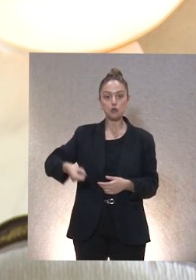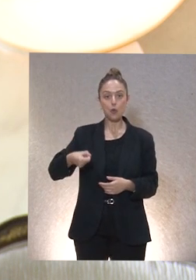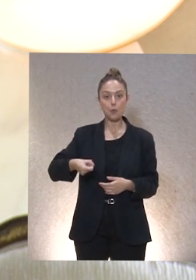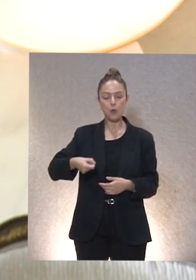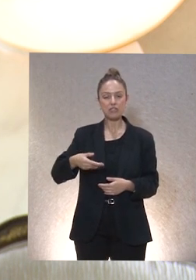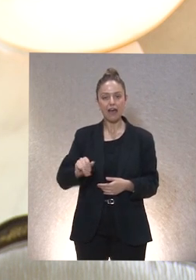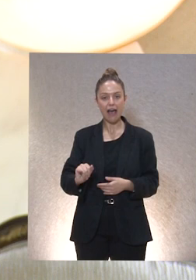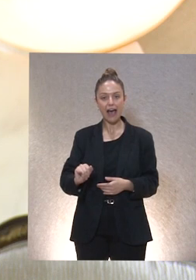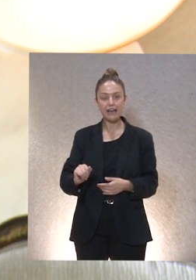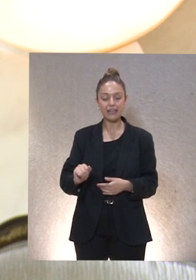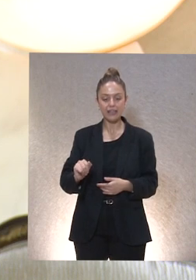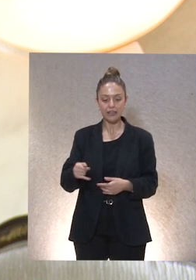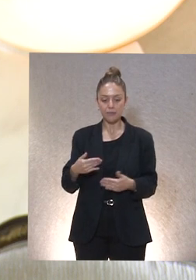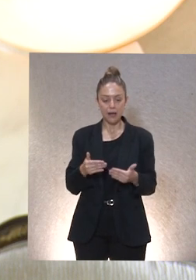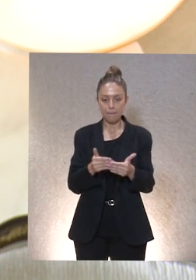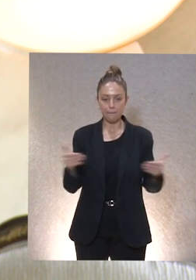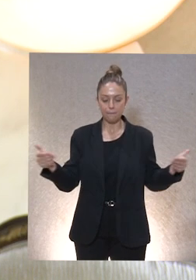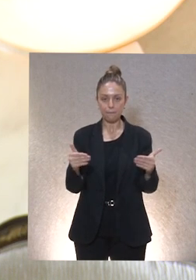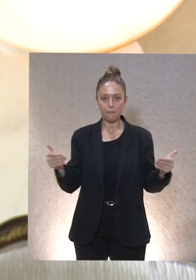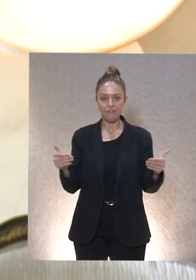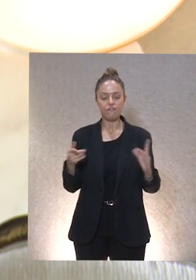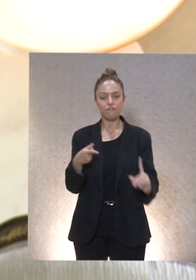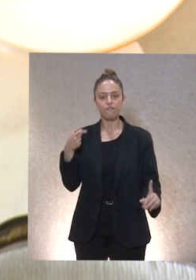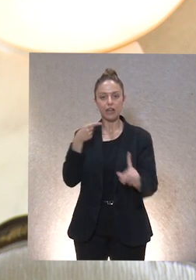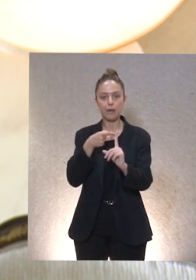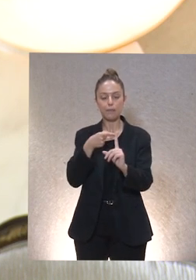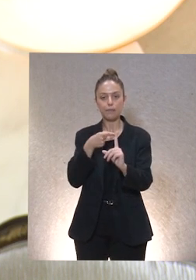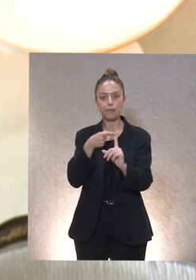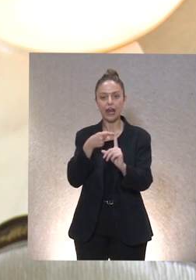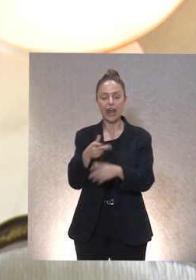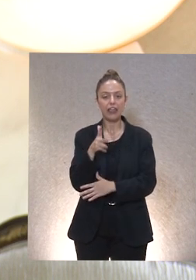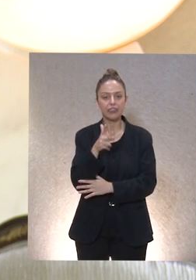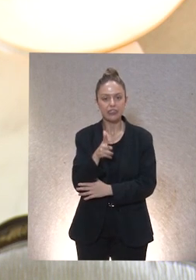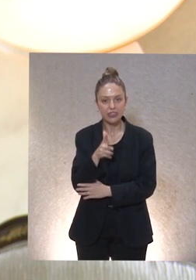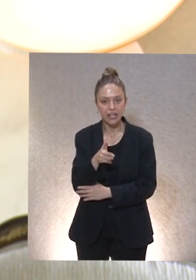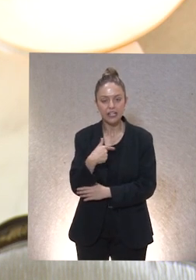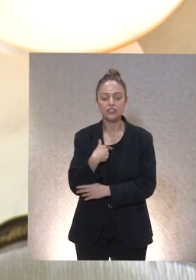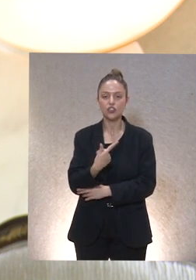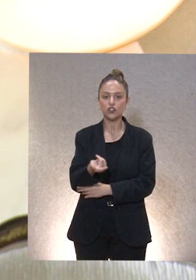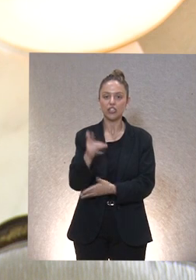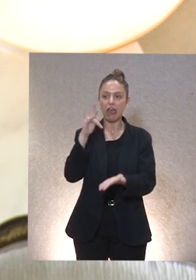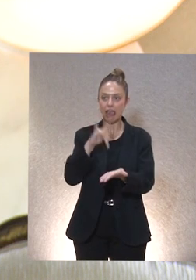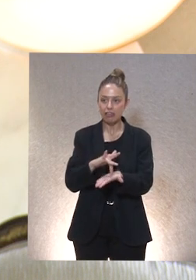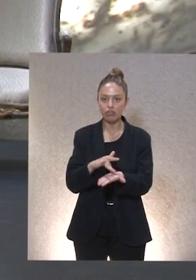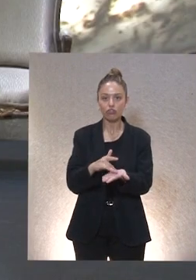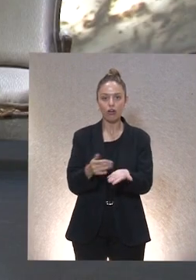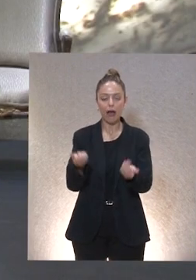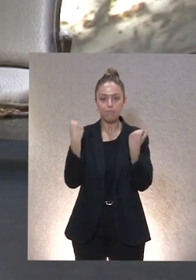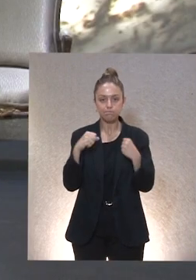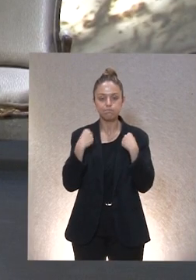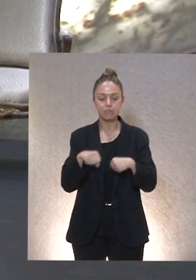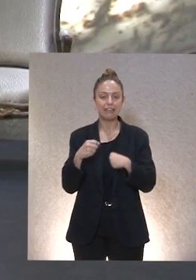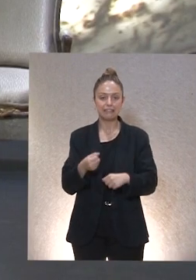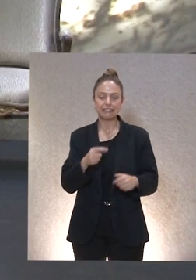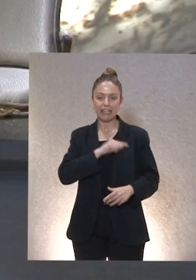que ayudará a abrir la puerta para que podáis entrar a los derechos y a la práctica de la ética. La